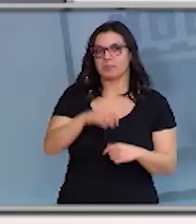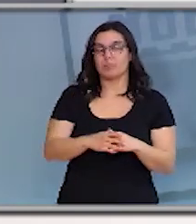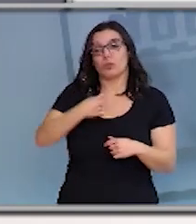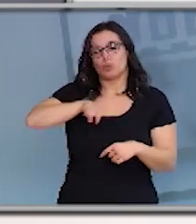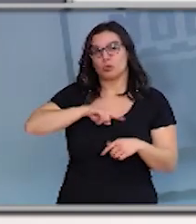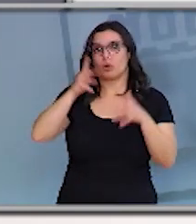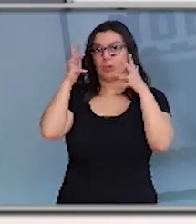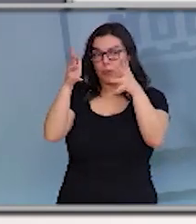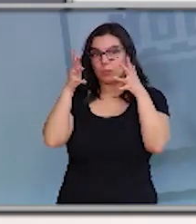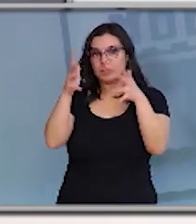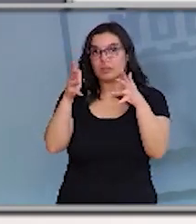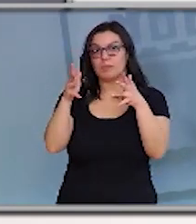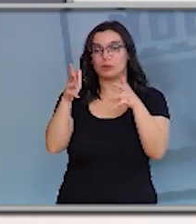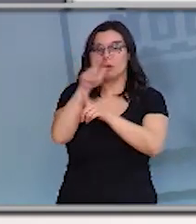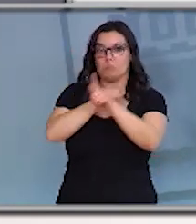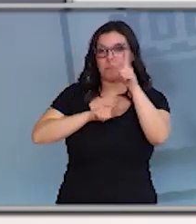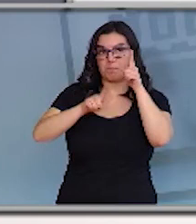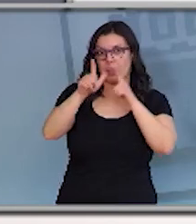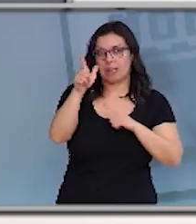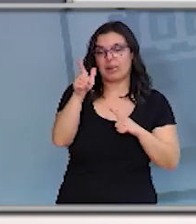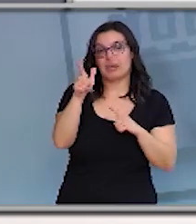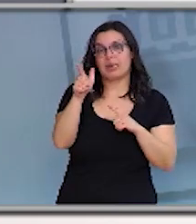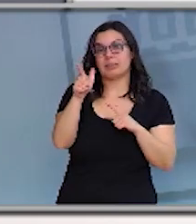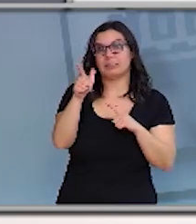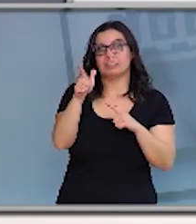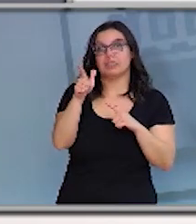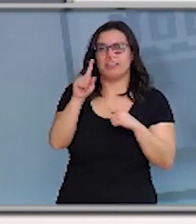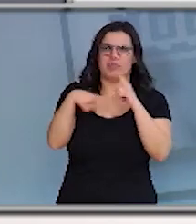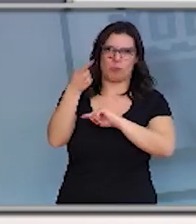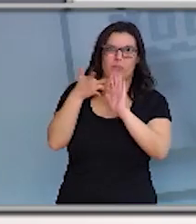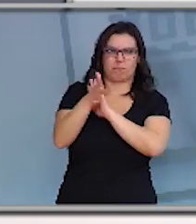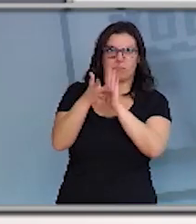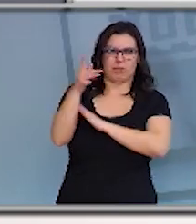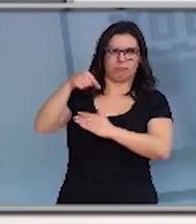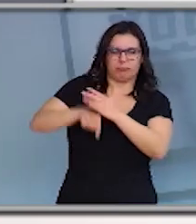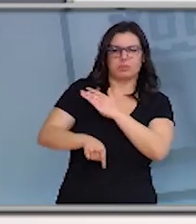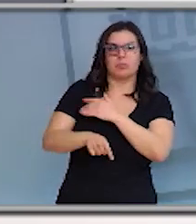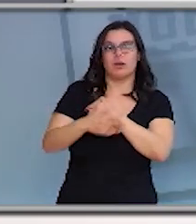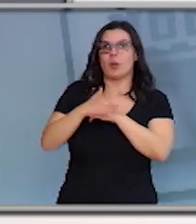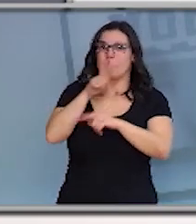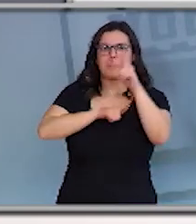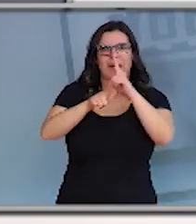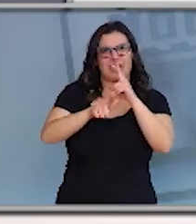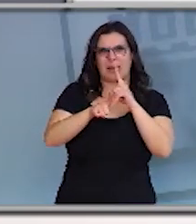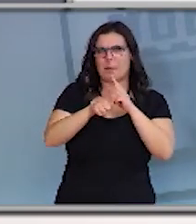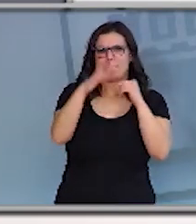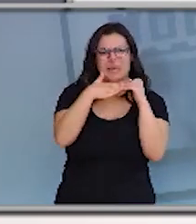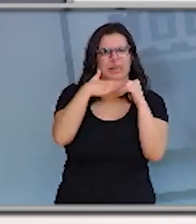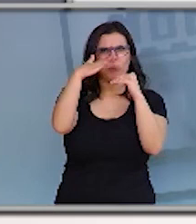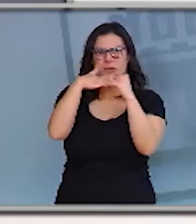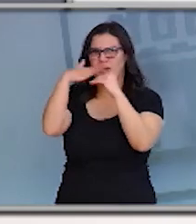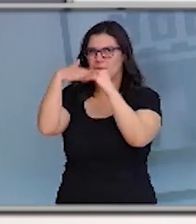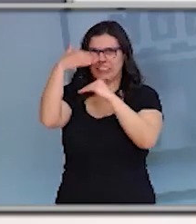recomendamos é que os viaxes, e isto se comentará despúes, se limiten o máis posible.